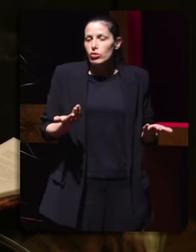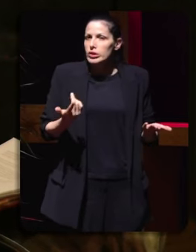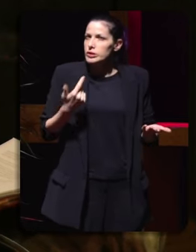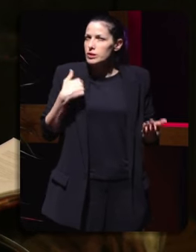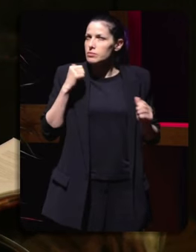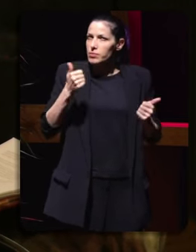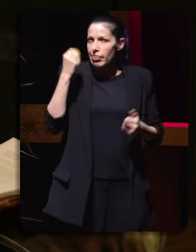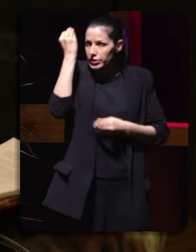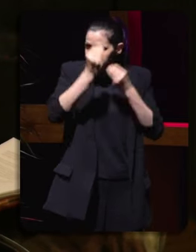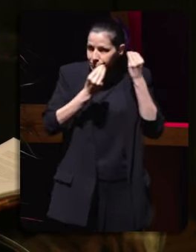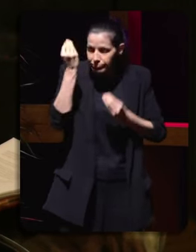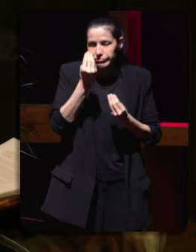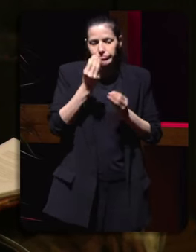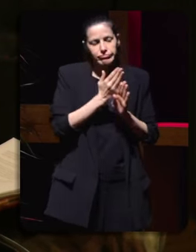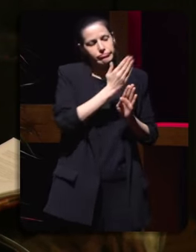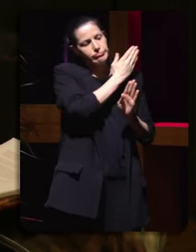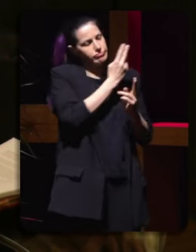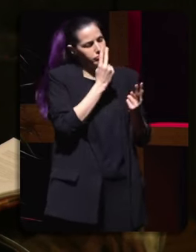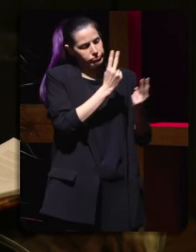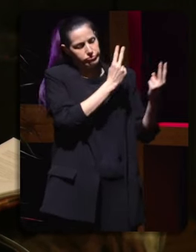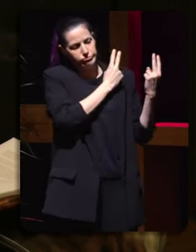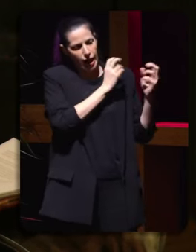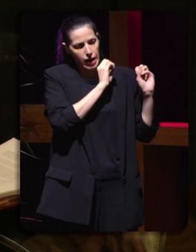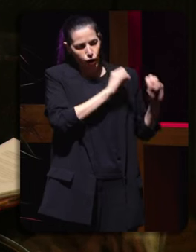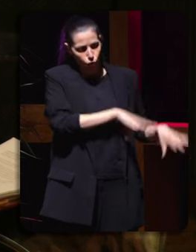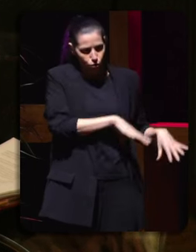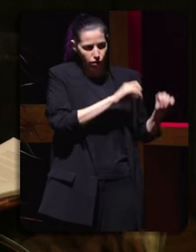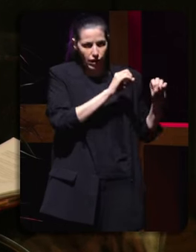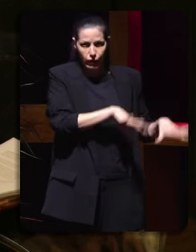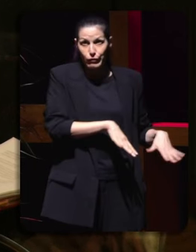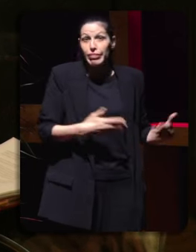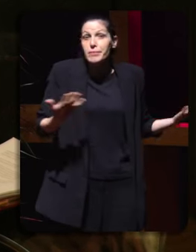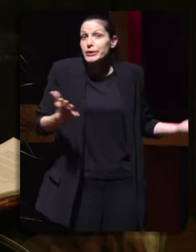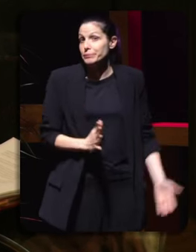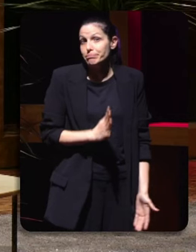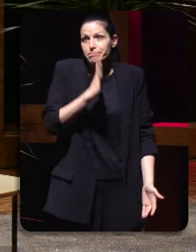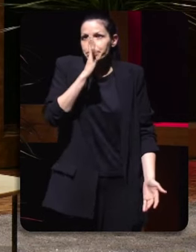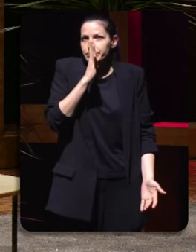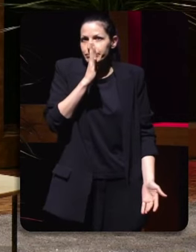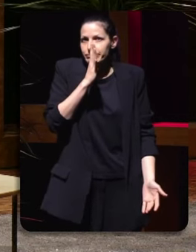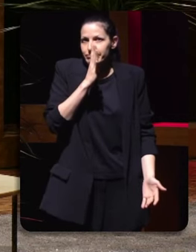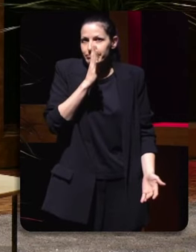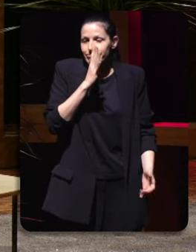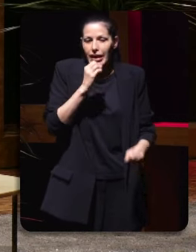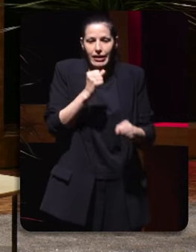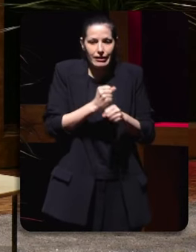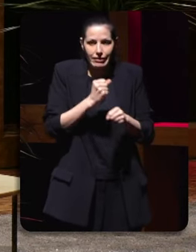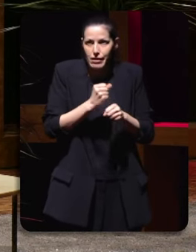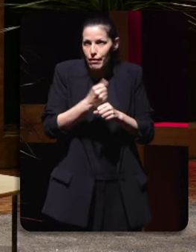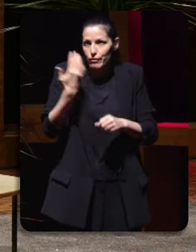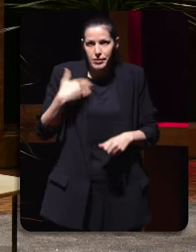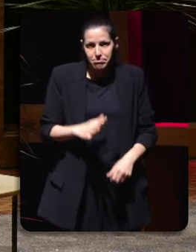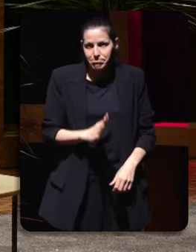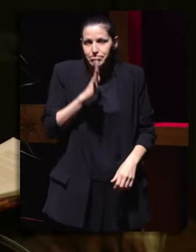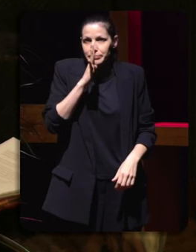renunciates a tantas cousas que xa non podes volver atrás na tua carreira profesional entón que me